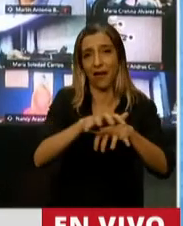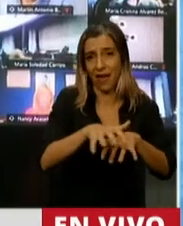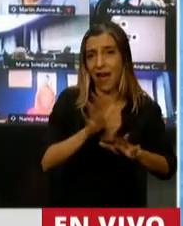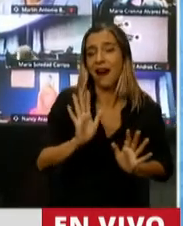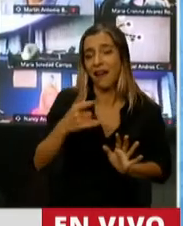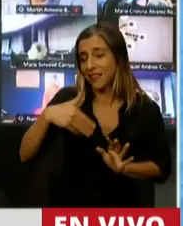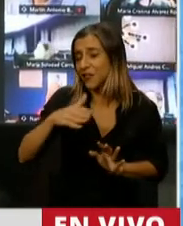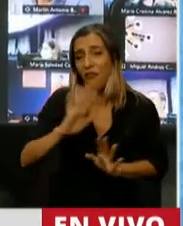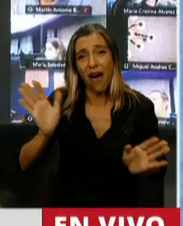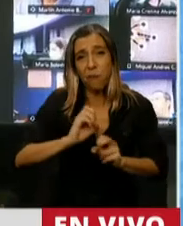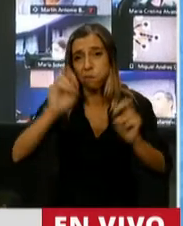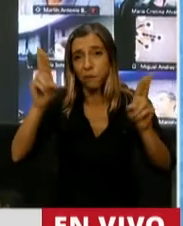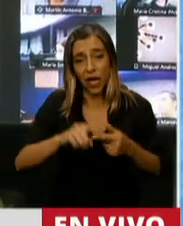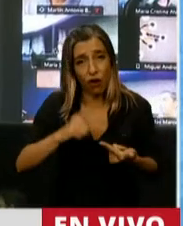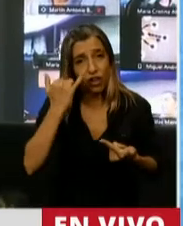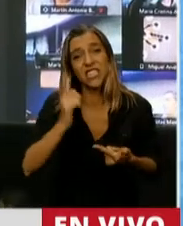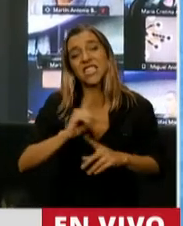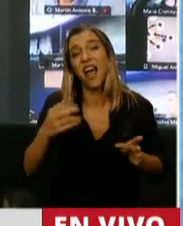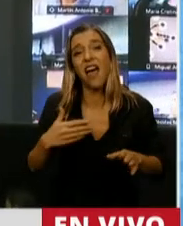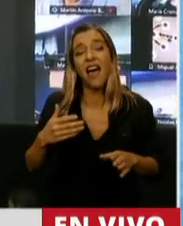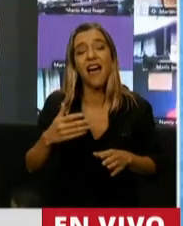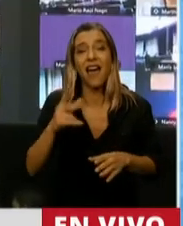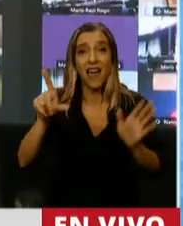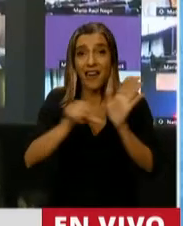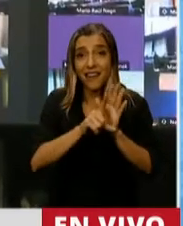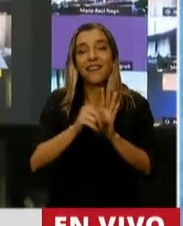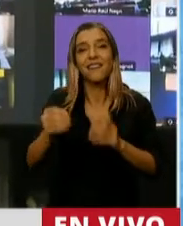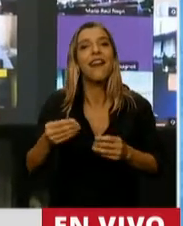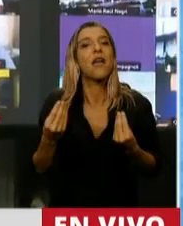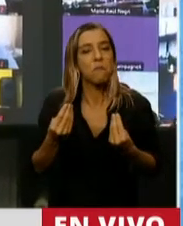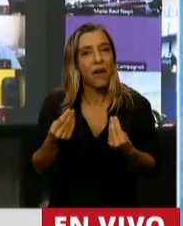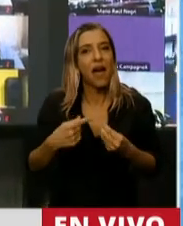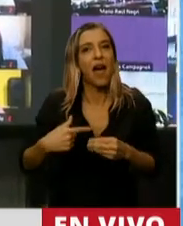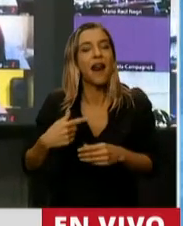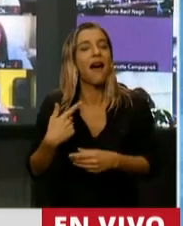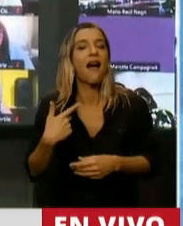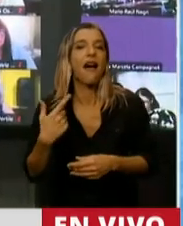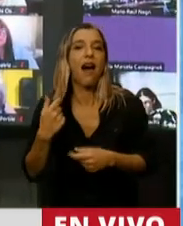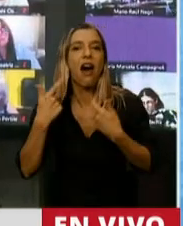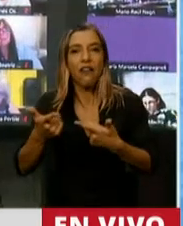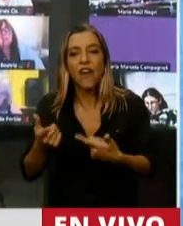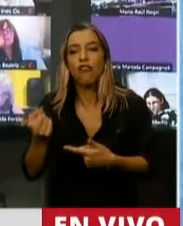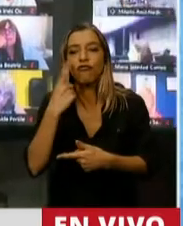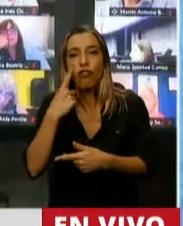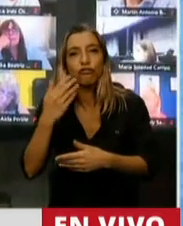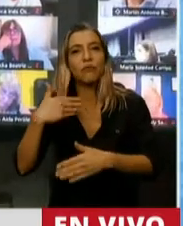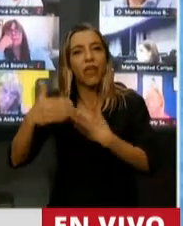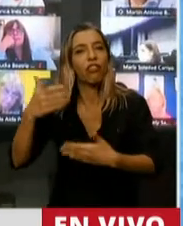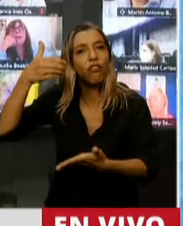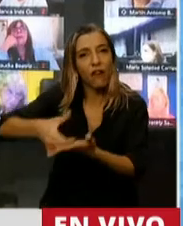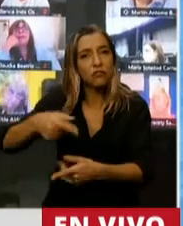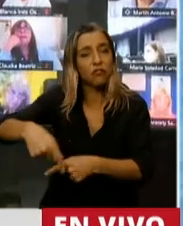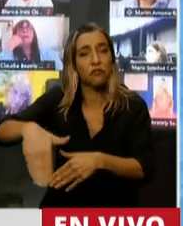negativamente el incentivo. Ya se modificó por ley a toda la economía del conocimiento. Esas inversiones se van del país.